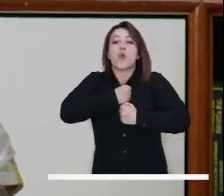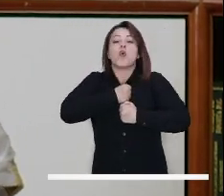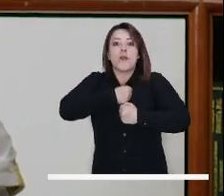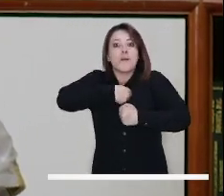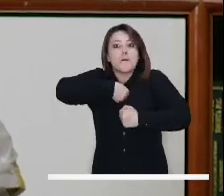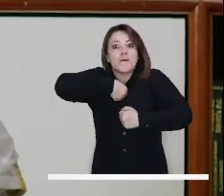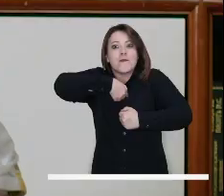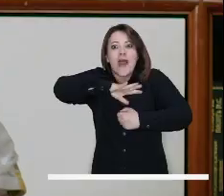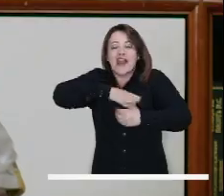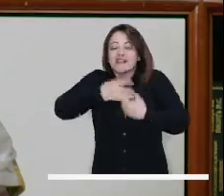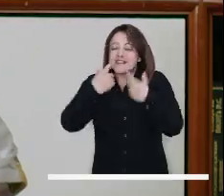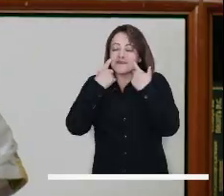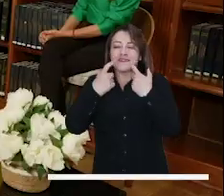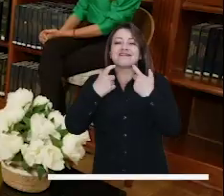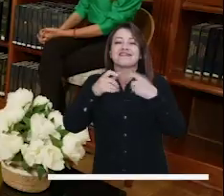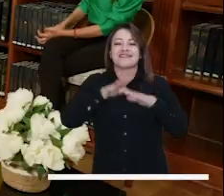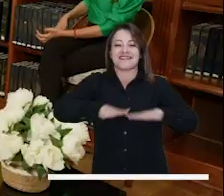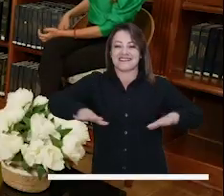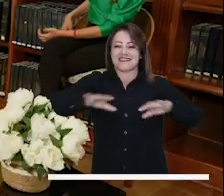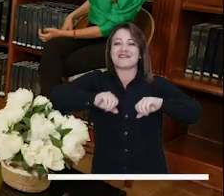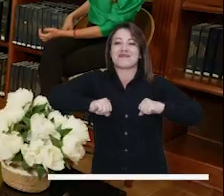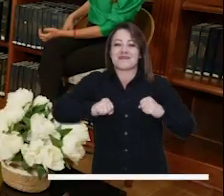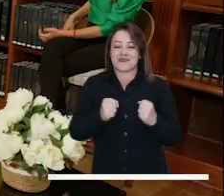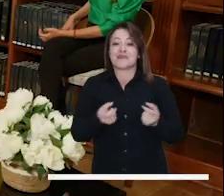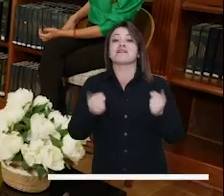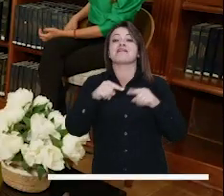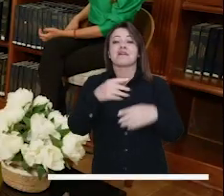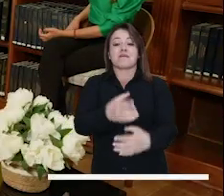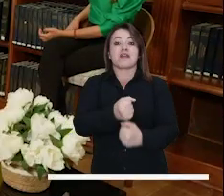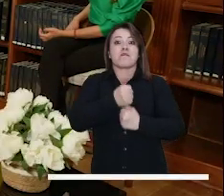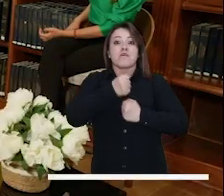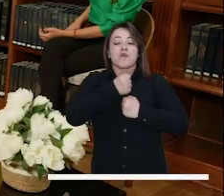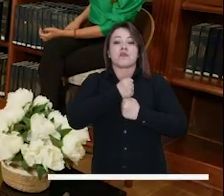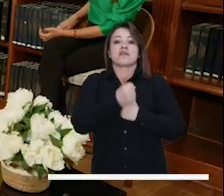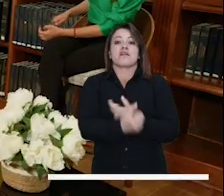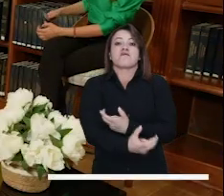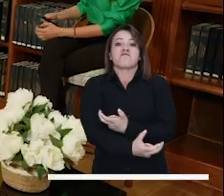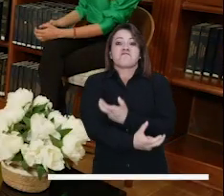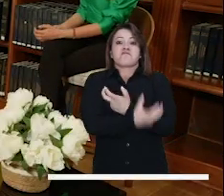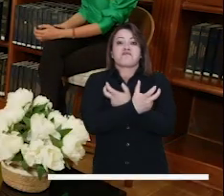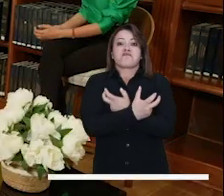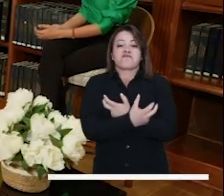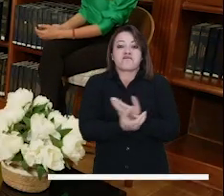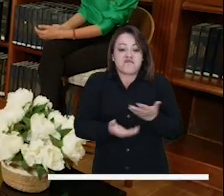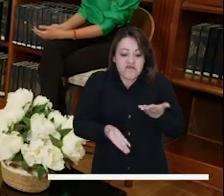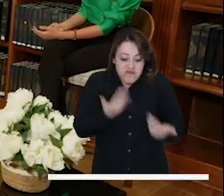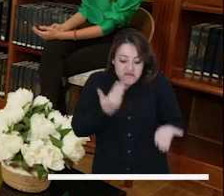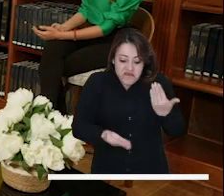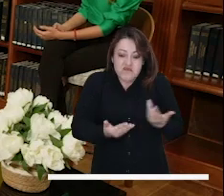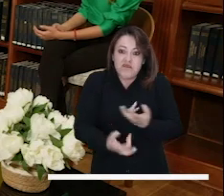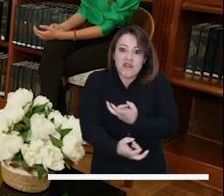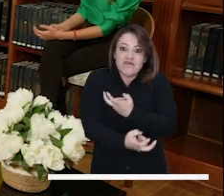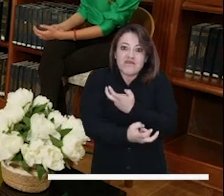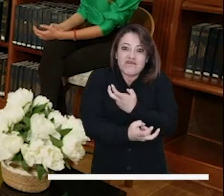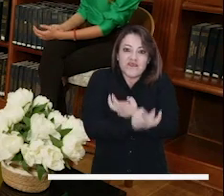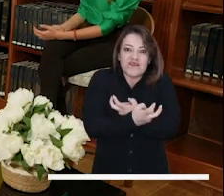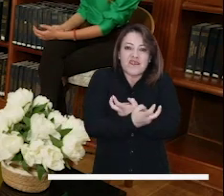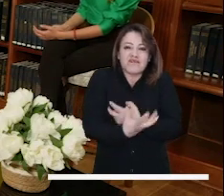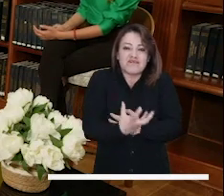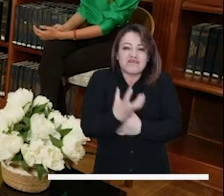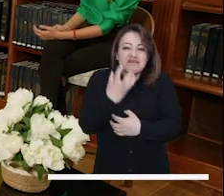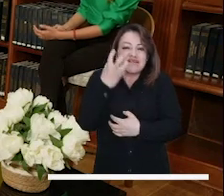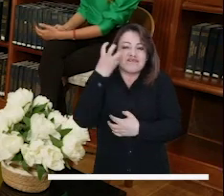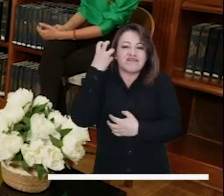que hacen únicos las ciudades, pero también tenemos un patrimonio arqueológico. Por ejemplo, el hallazgo